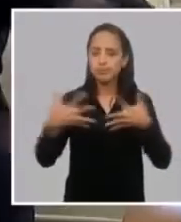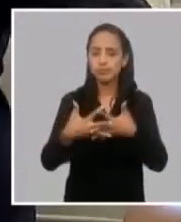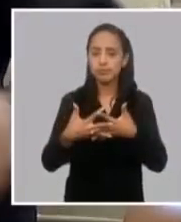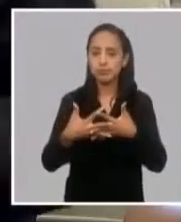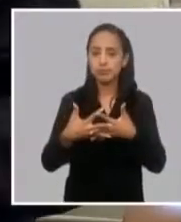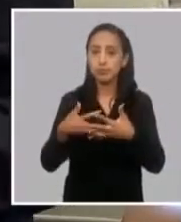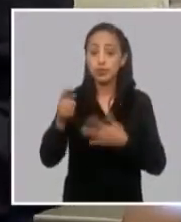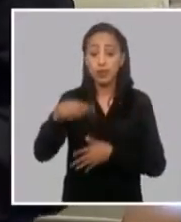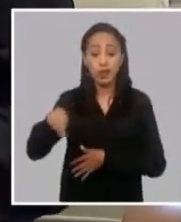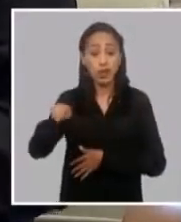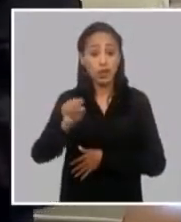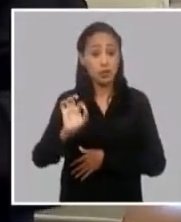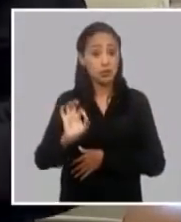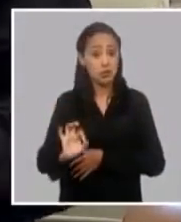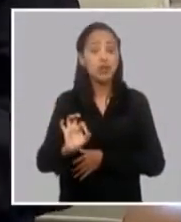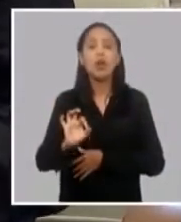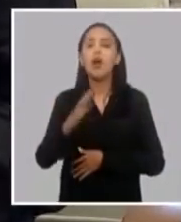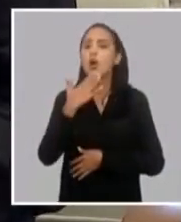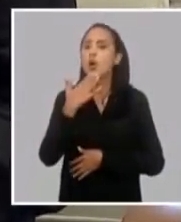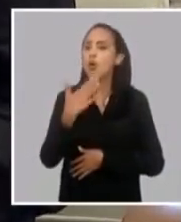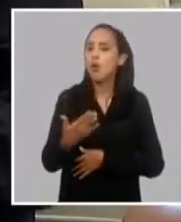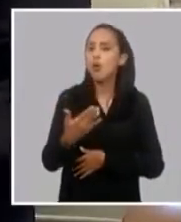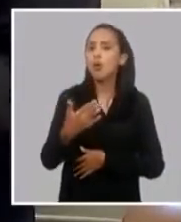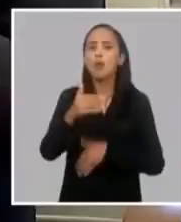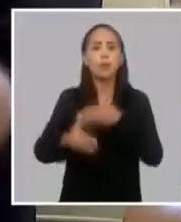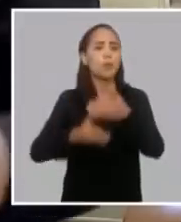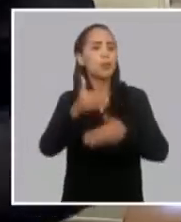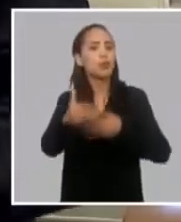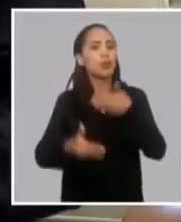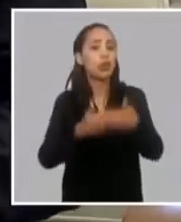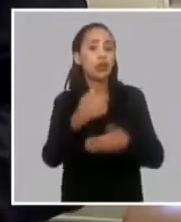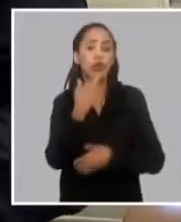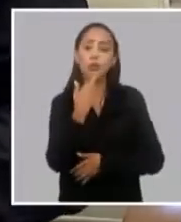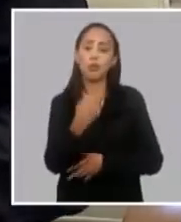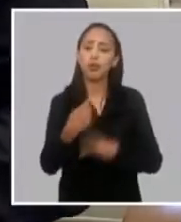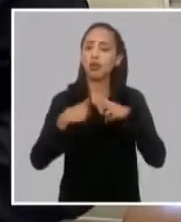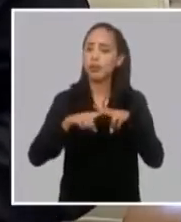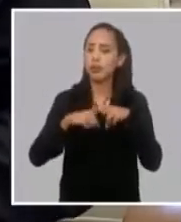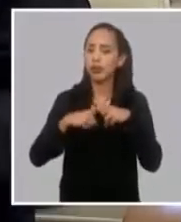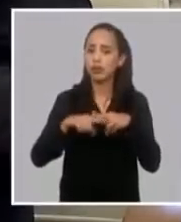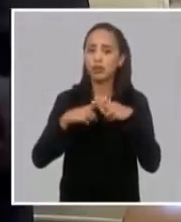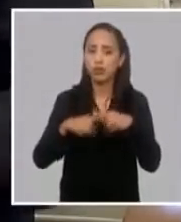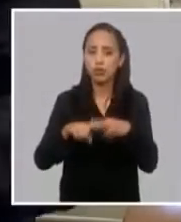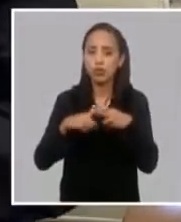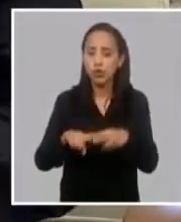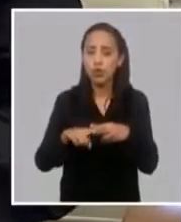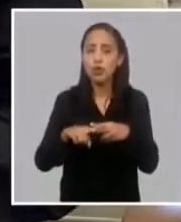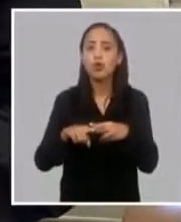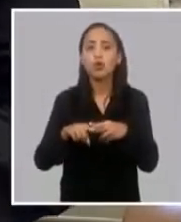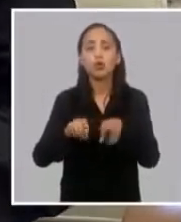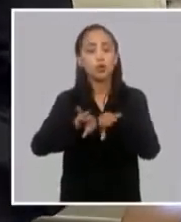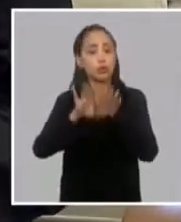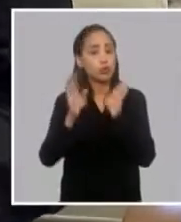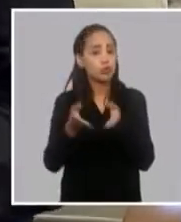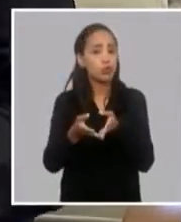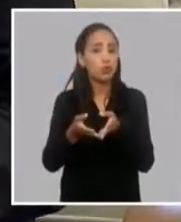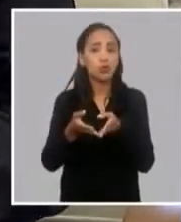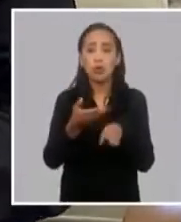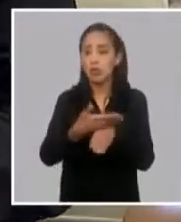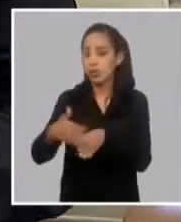que son partes consecutivas de cómo va el proceso de reparación, la entrada y salida de las diferentes